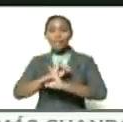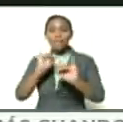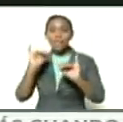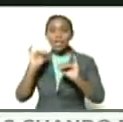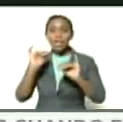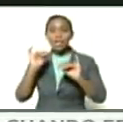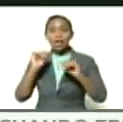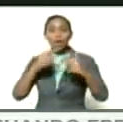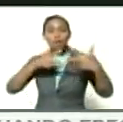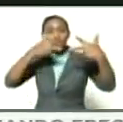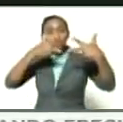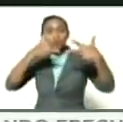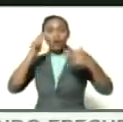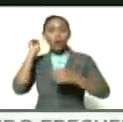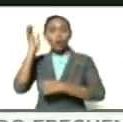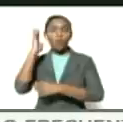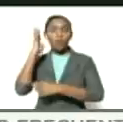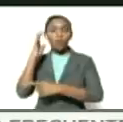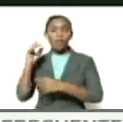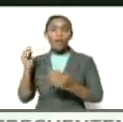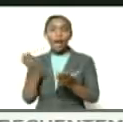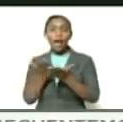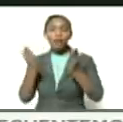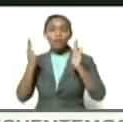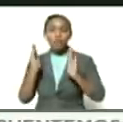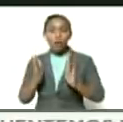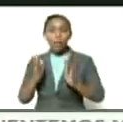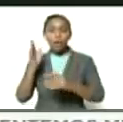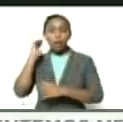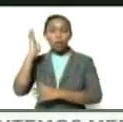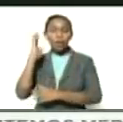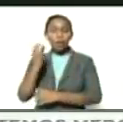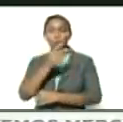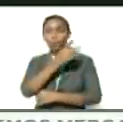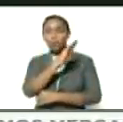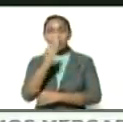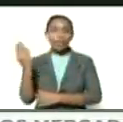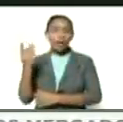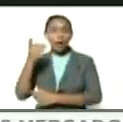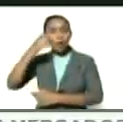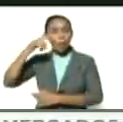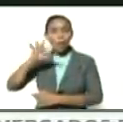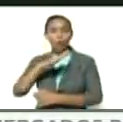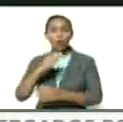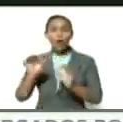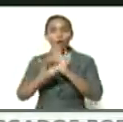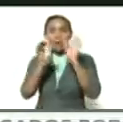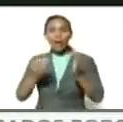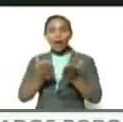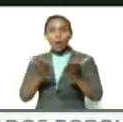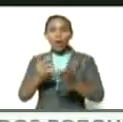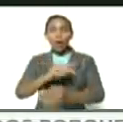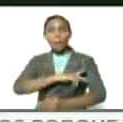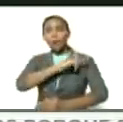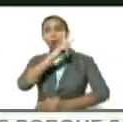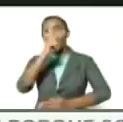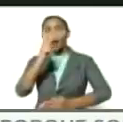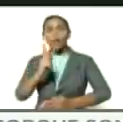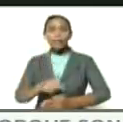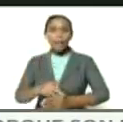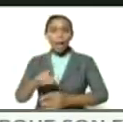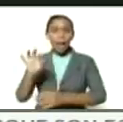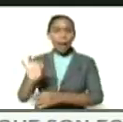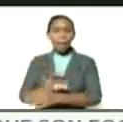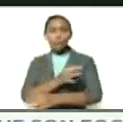inaugural de la escuela del congreso bicentenario de los pueblos les regalo la poesía la